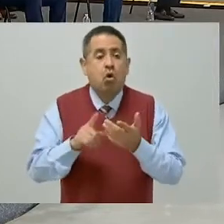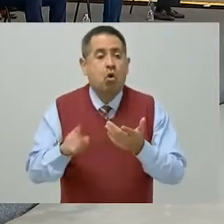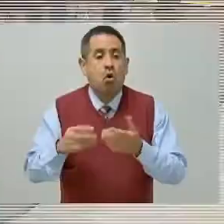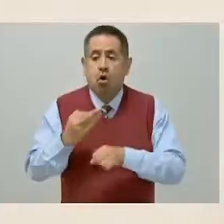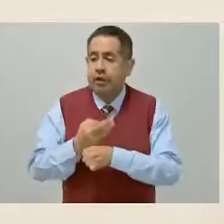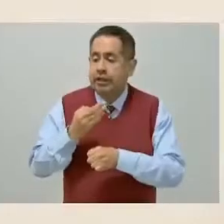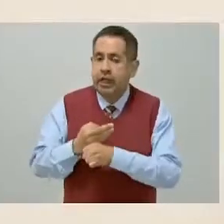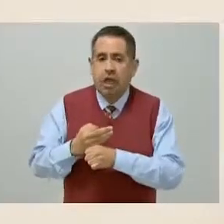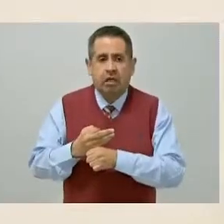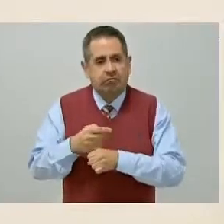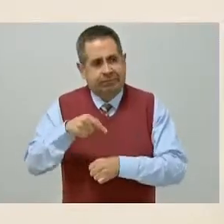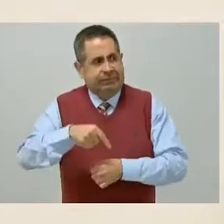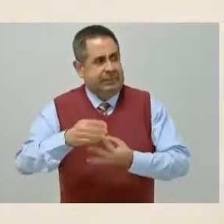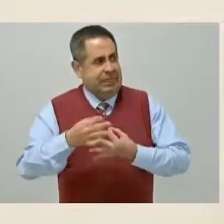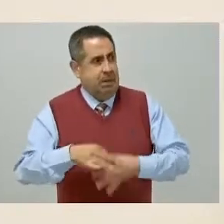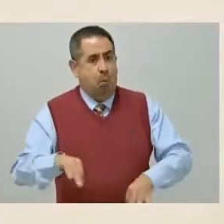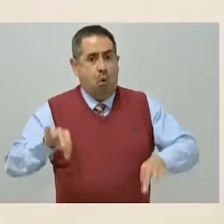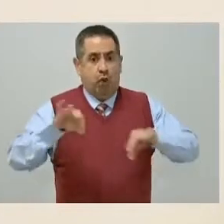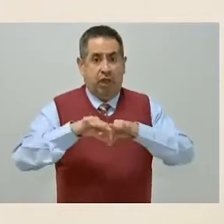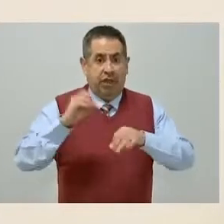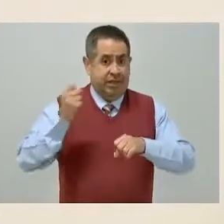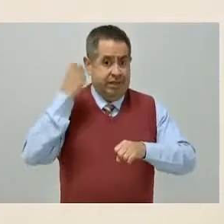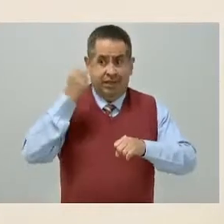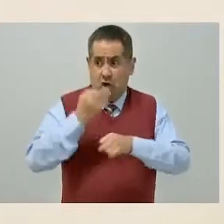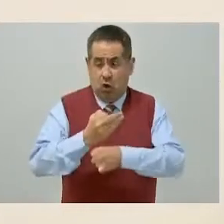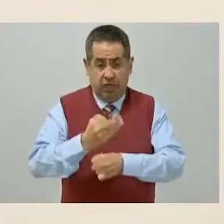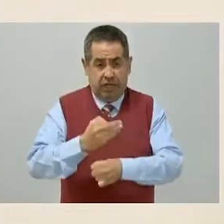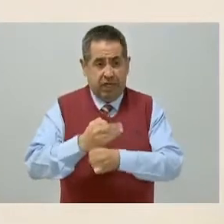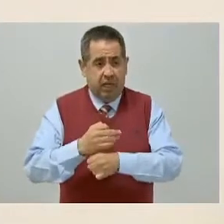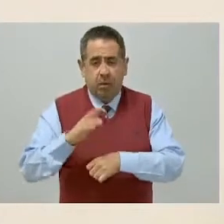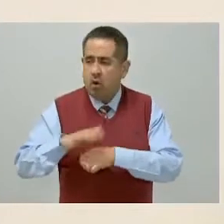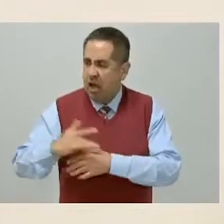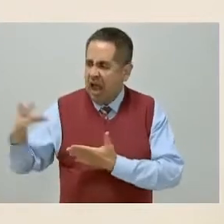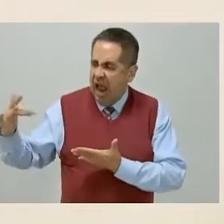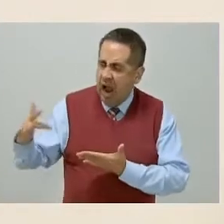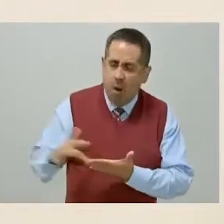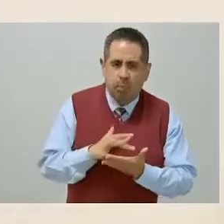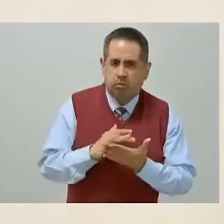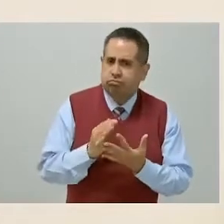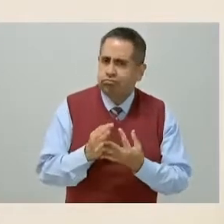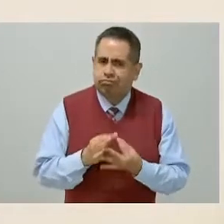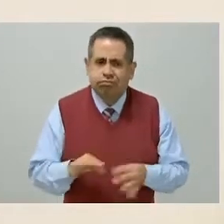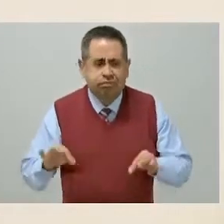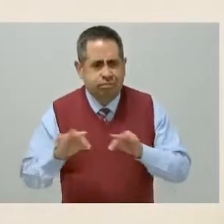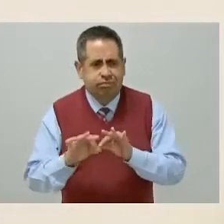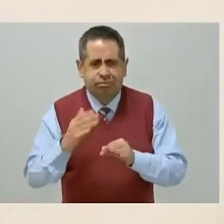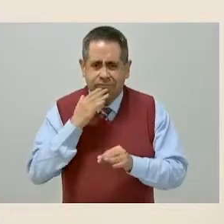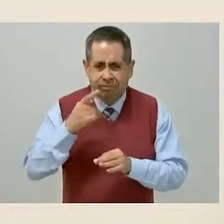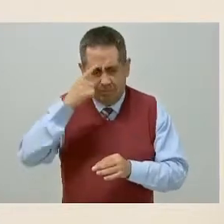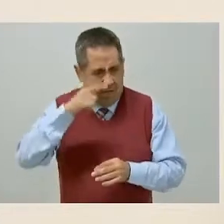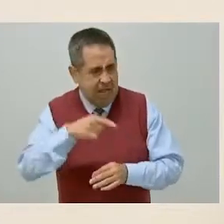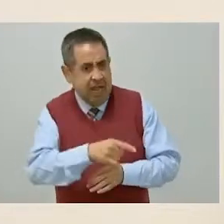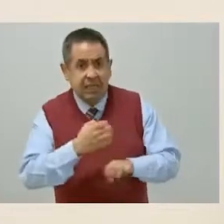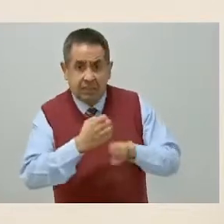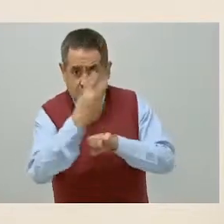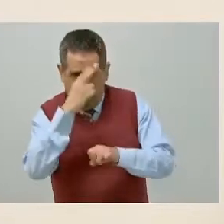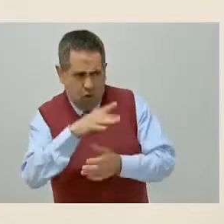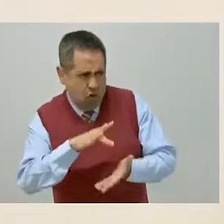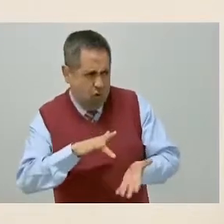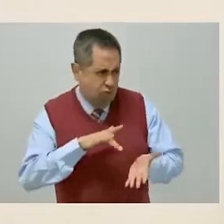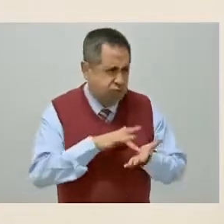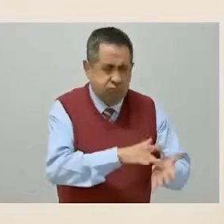muy importante porque este respaldo y este apoyo que se le da al Estado de México para